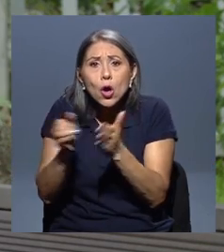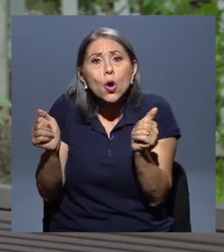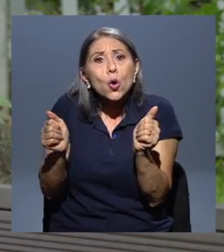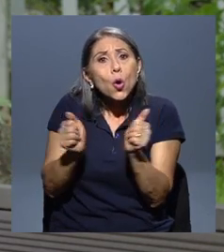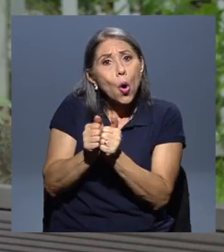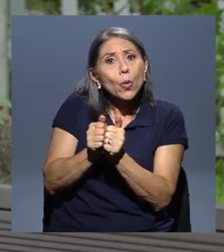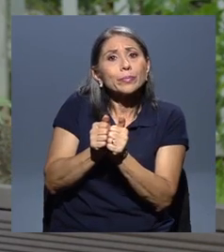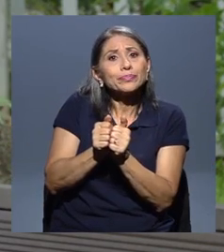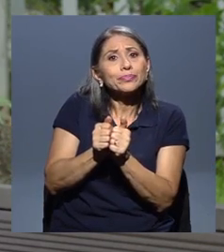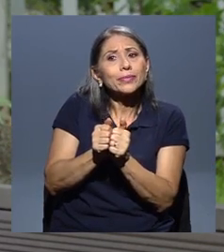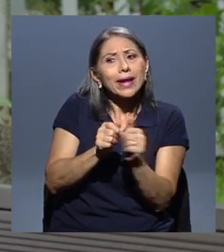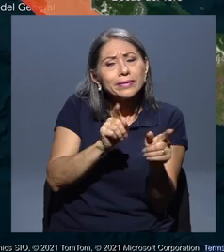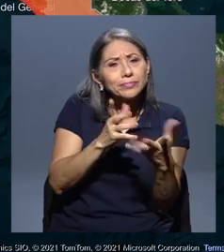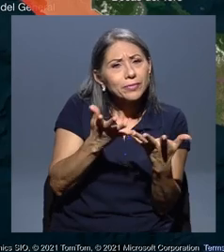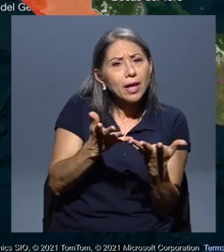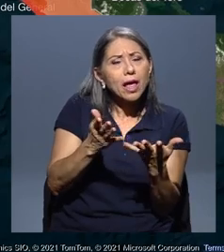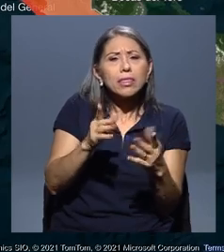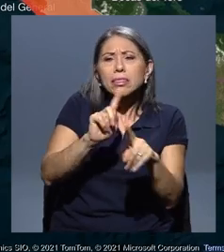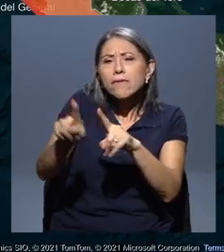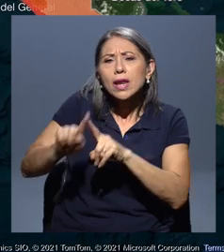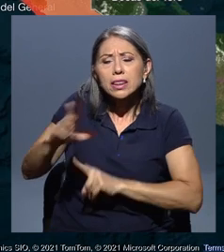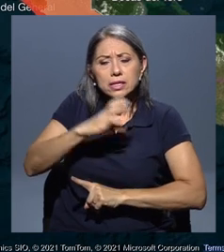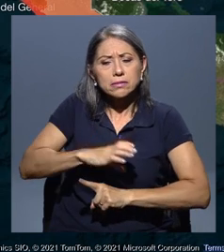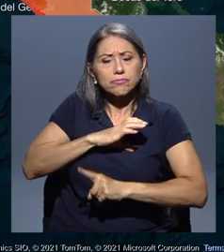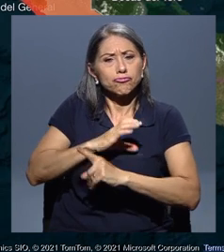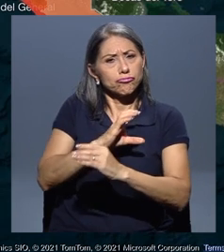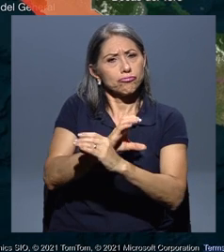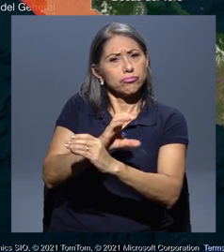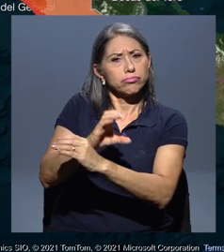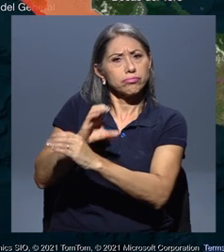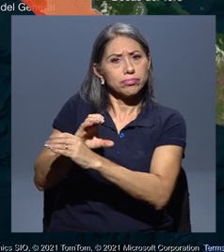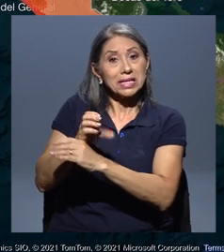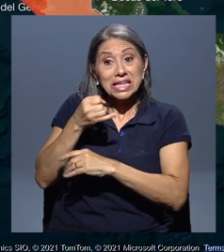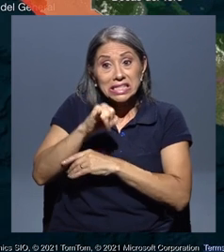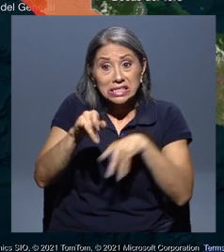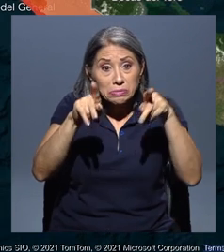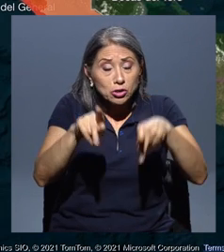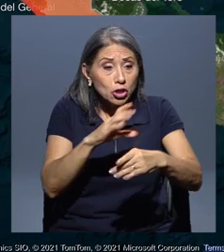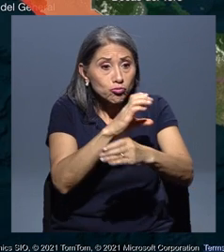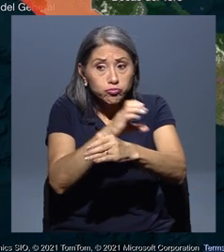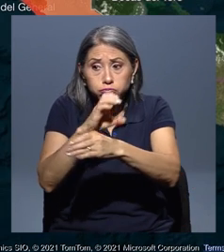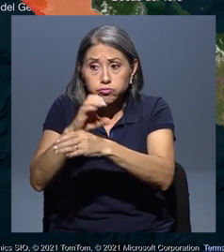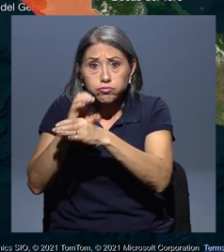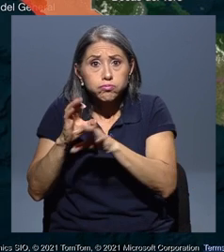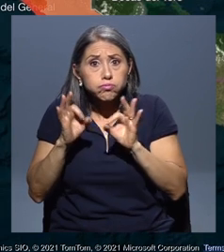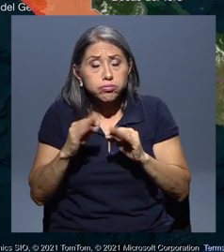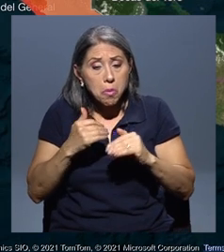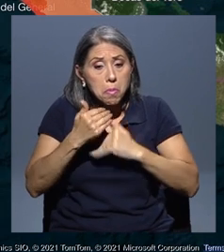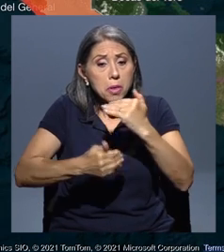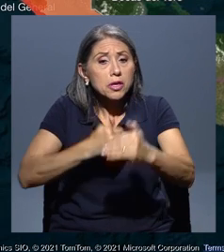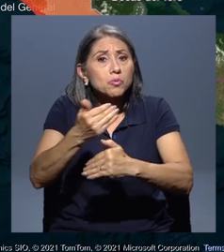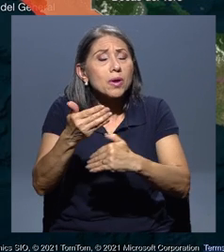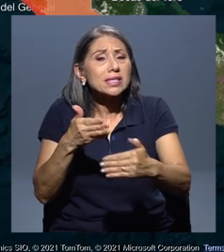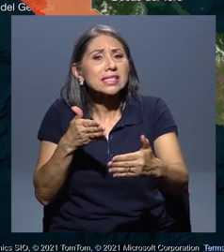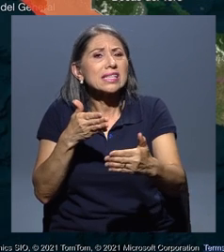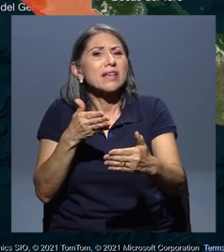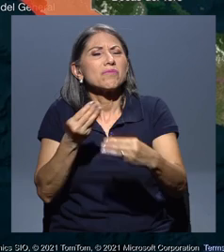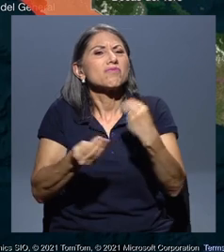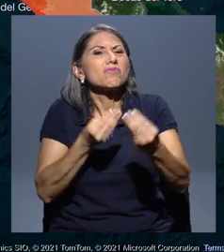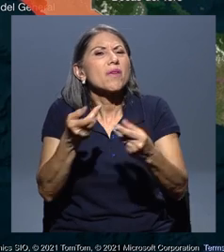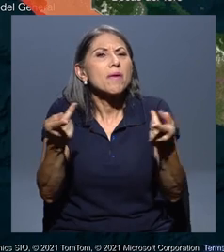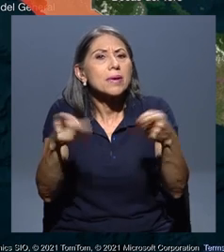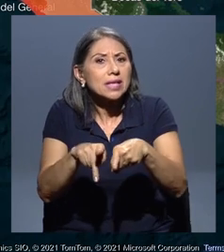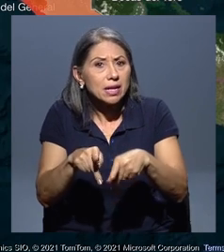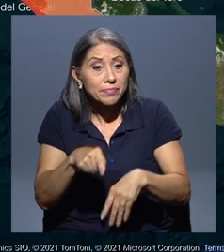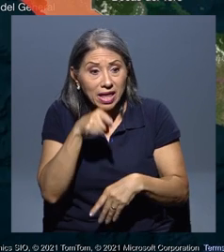modelos que tratan de valorar cuál es el efecto de esas medidas a través de un procedimiento estadístico si han tenido o no